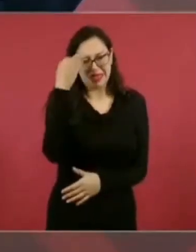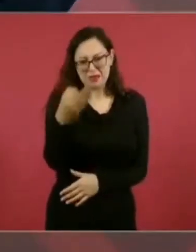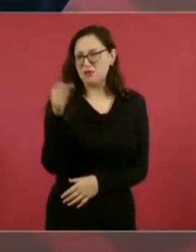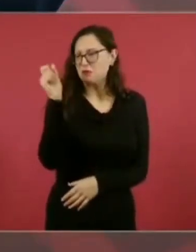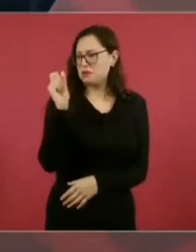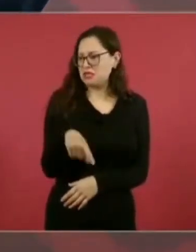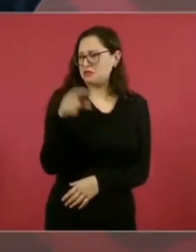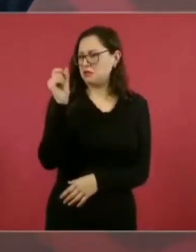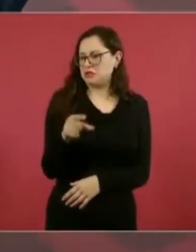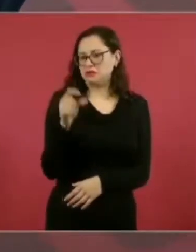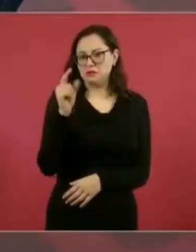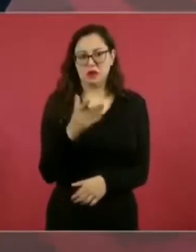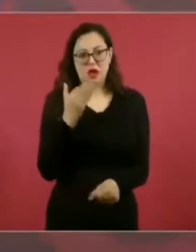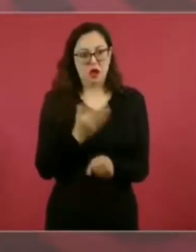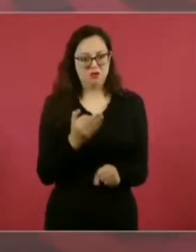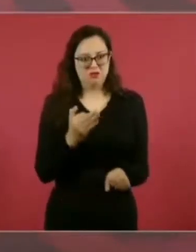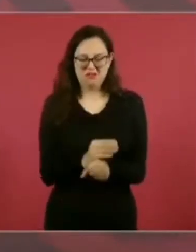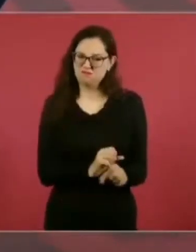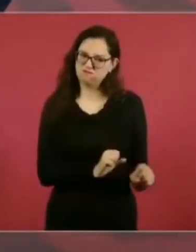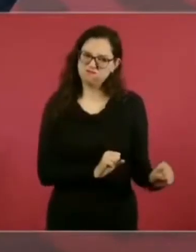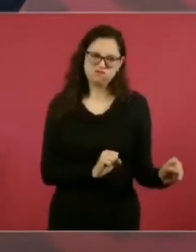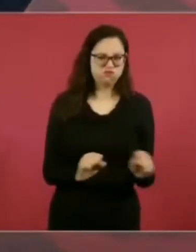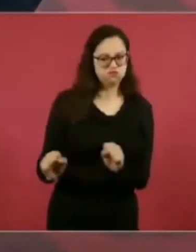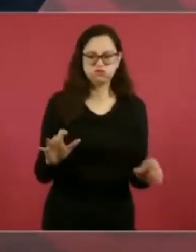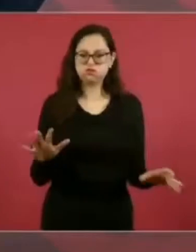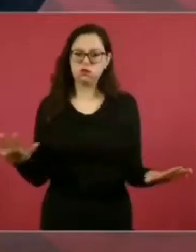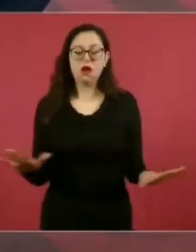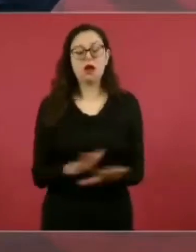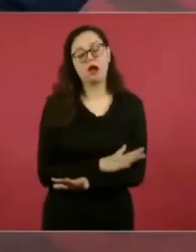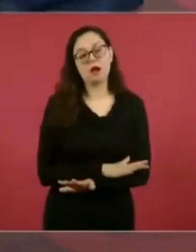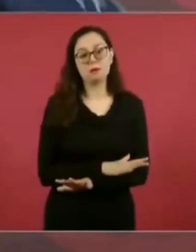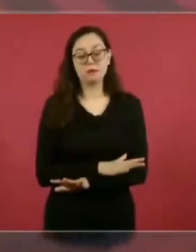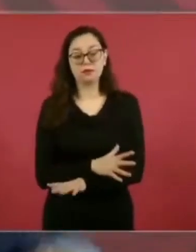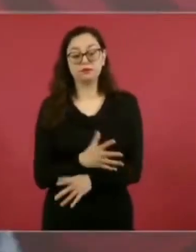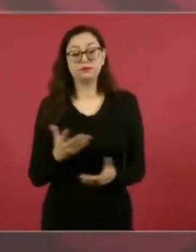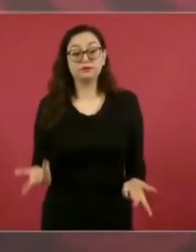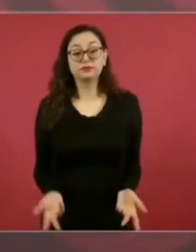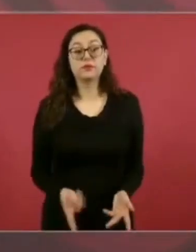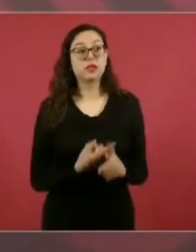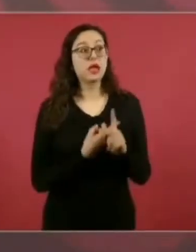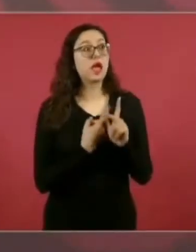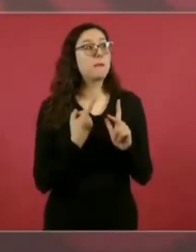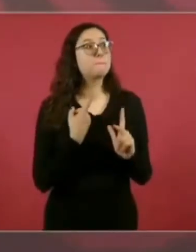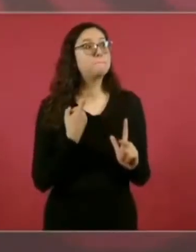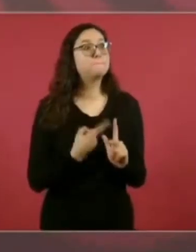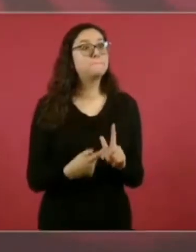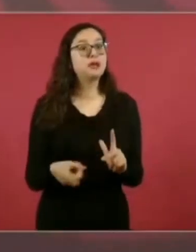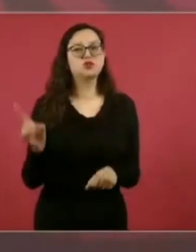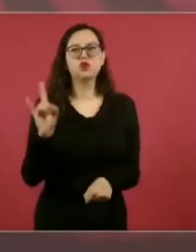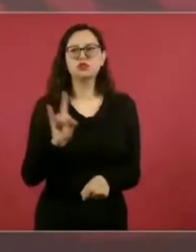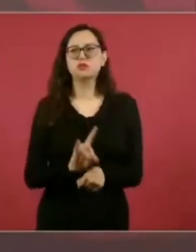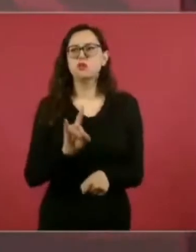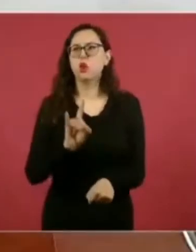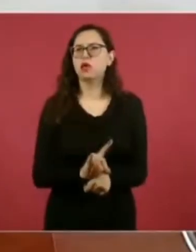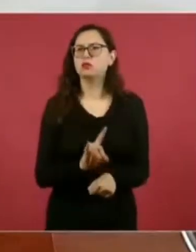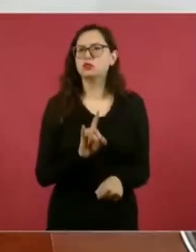atrás. El padre de la simulación política sin duda